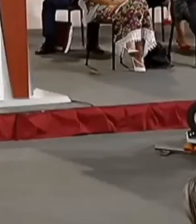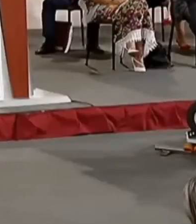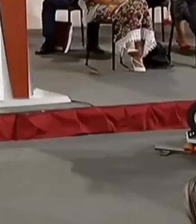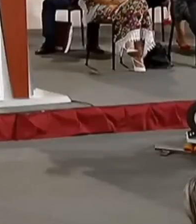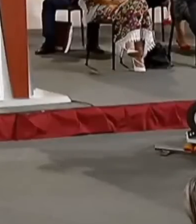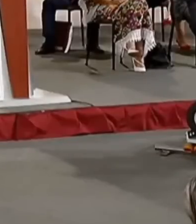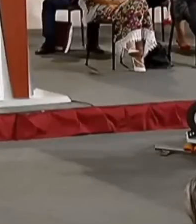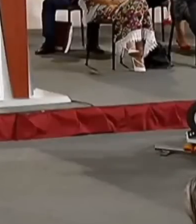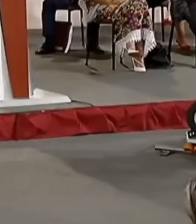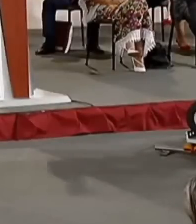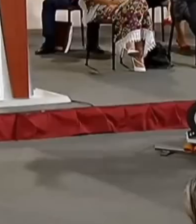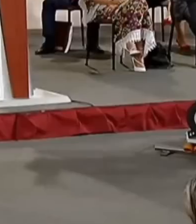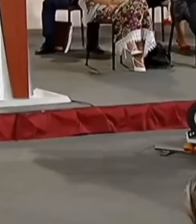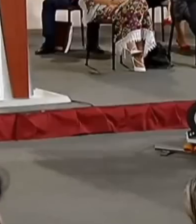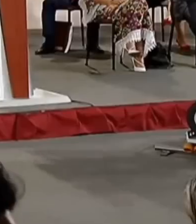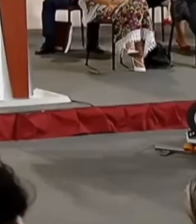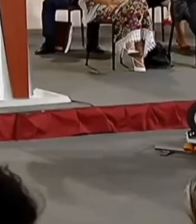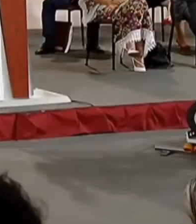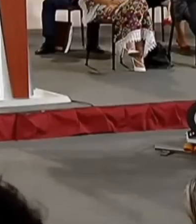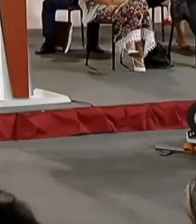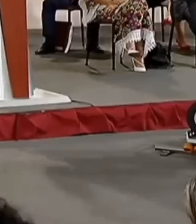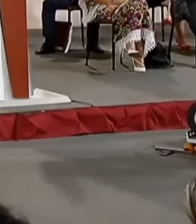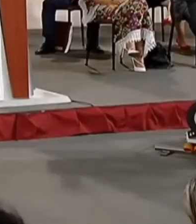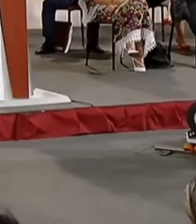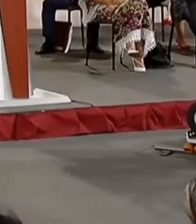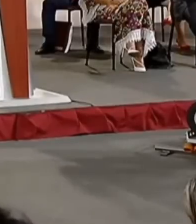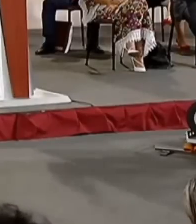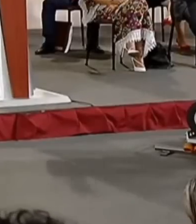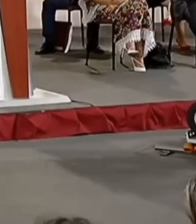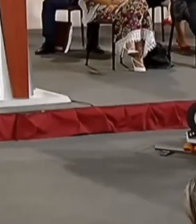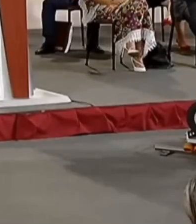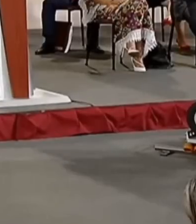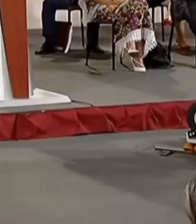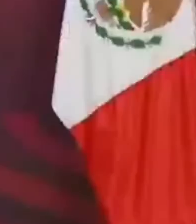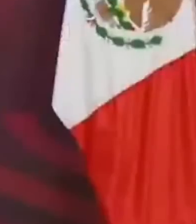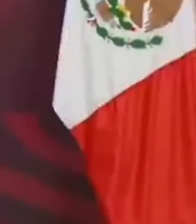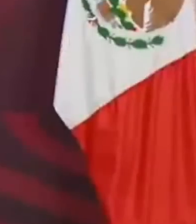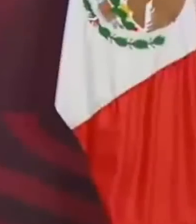Y Fox pues no está exacto.